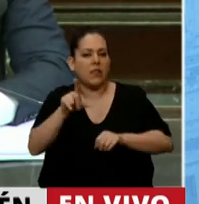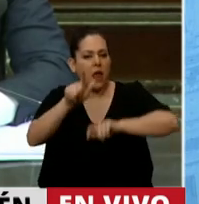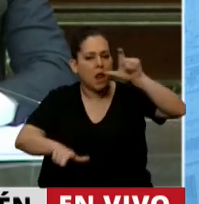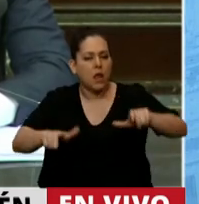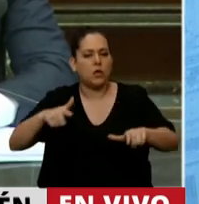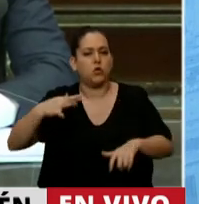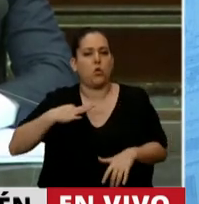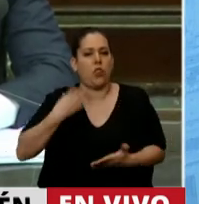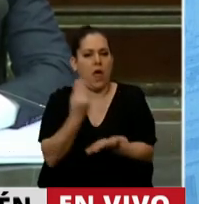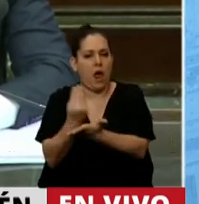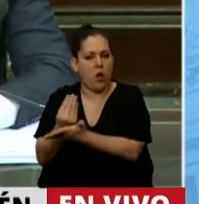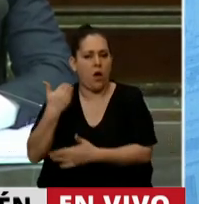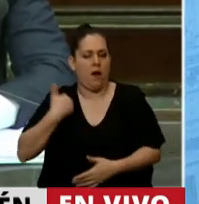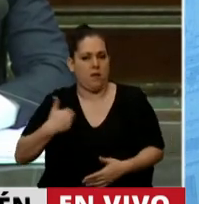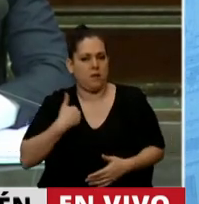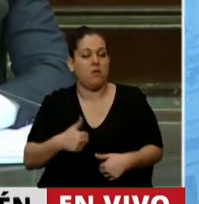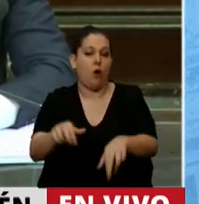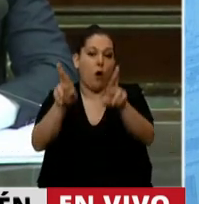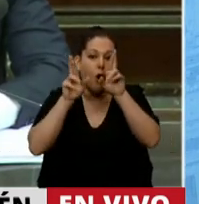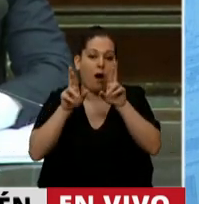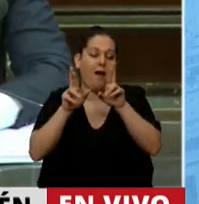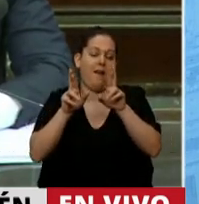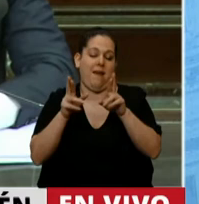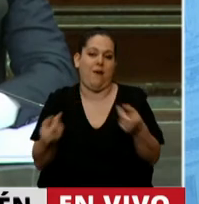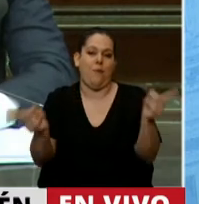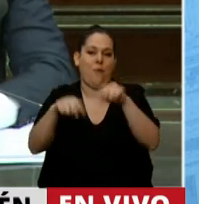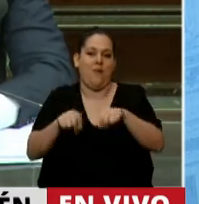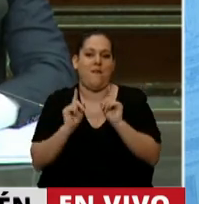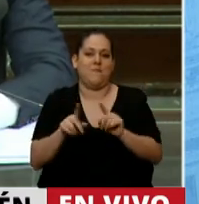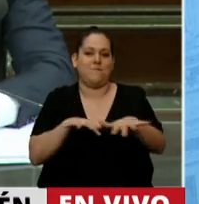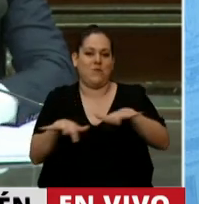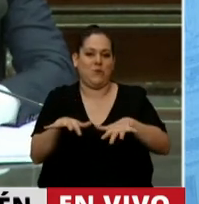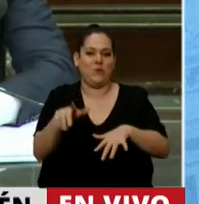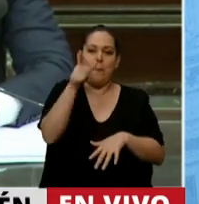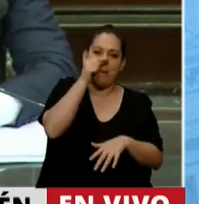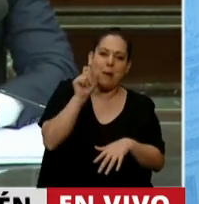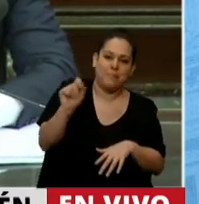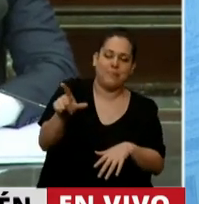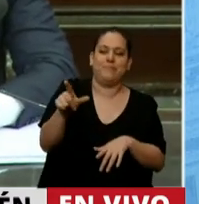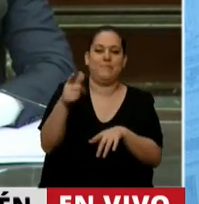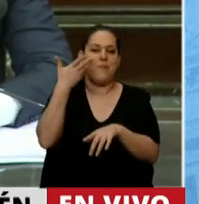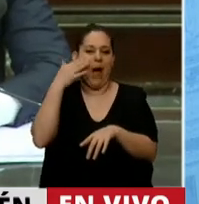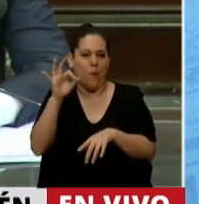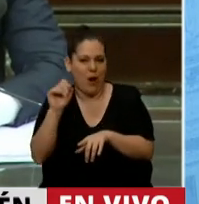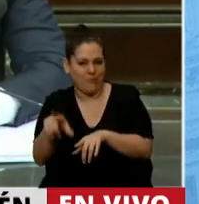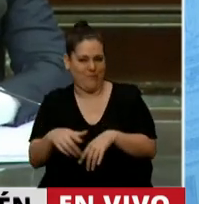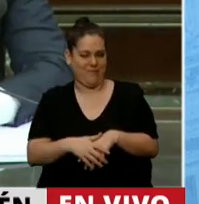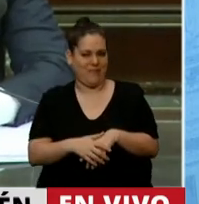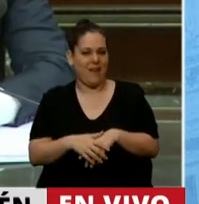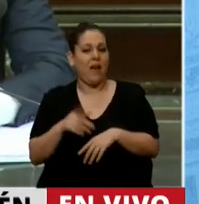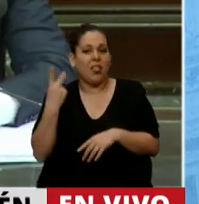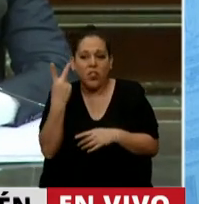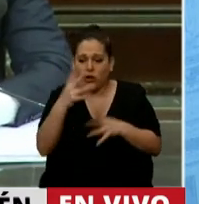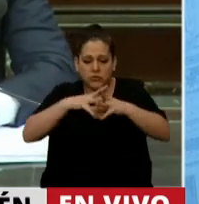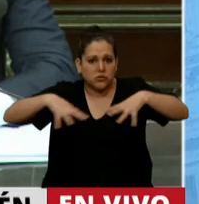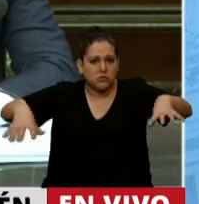argentinos. Es de esperar que volvamos de ambos sectores, de ambos sectores, del Congreso